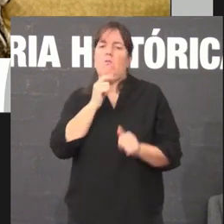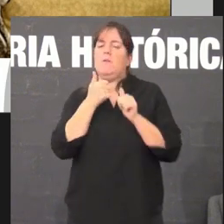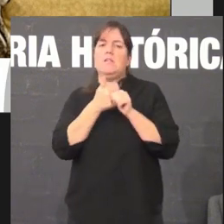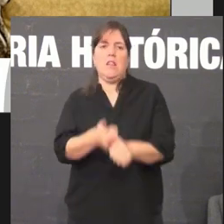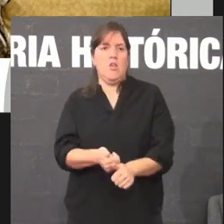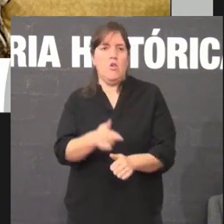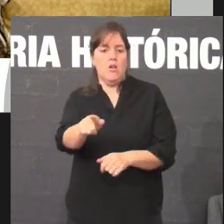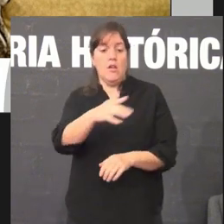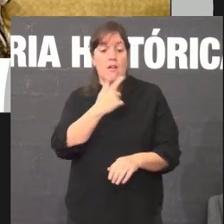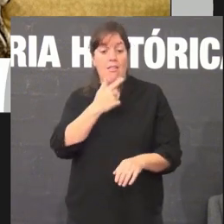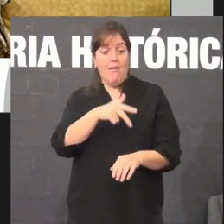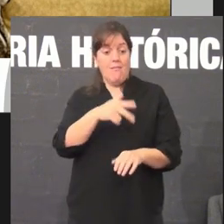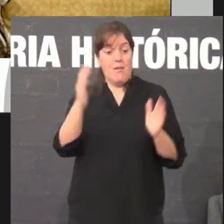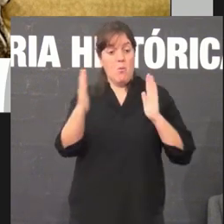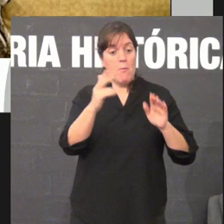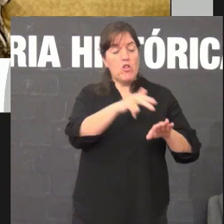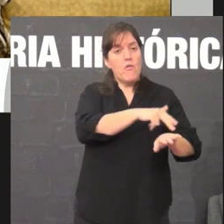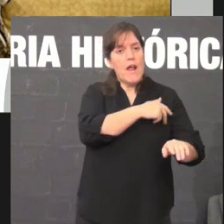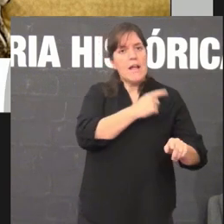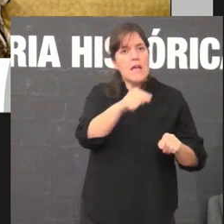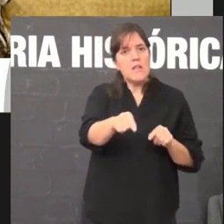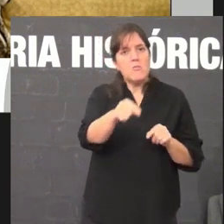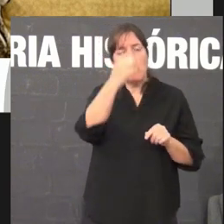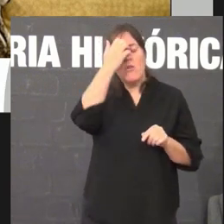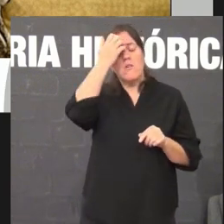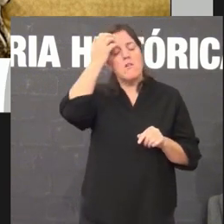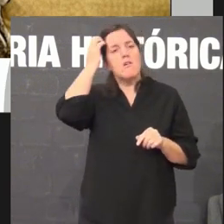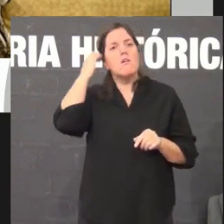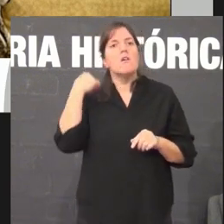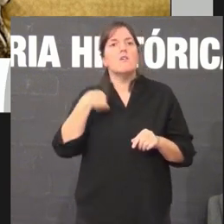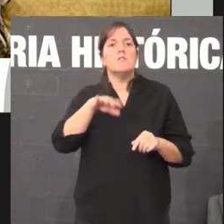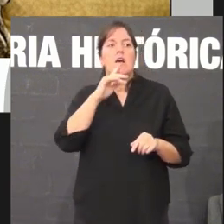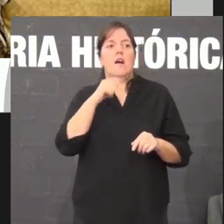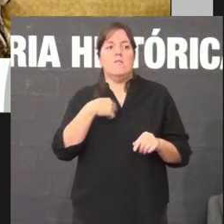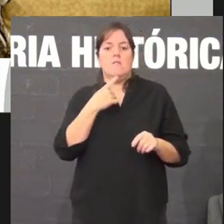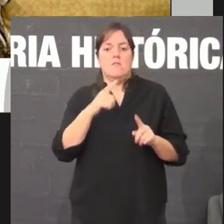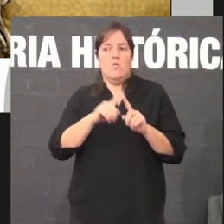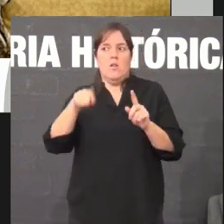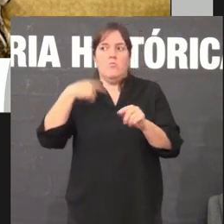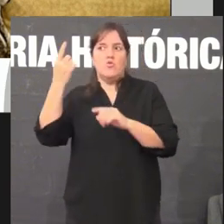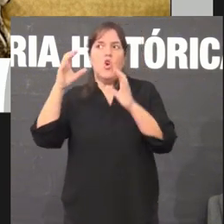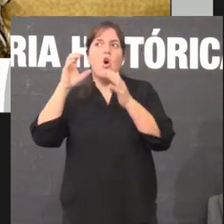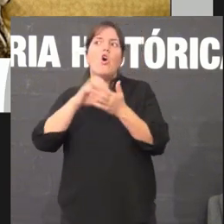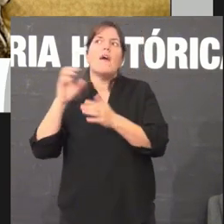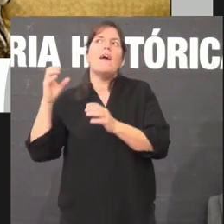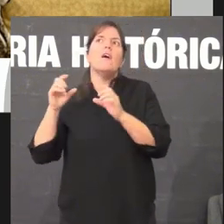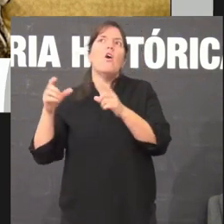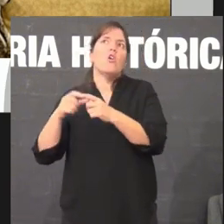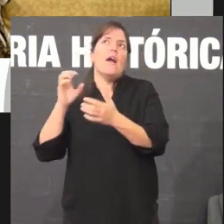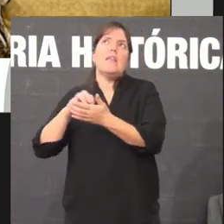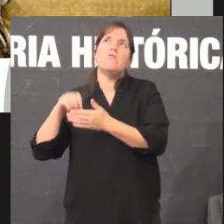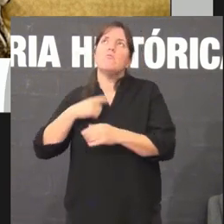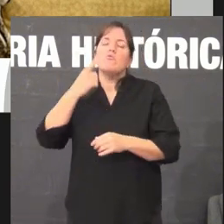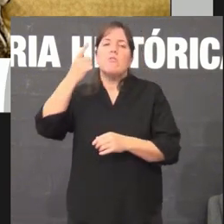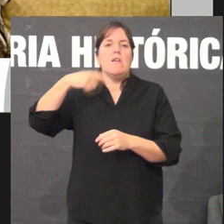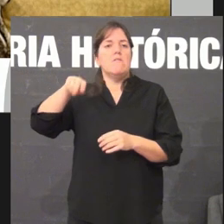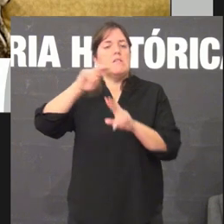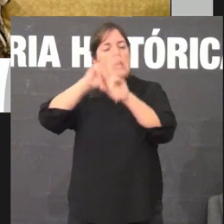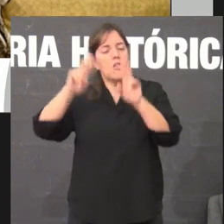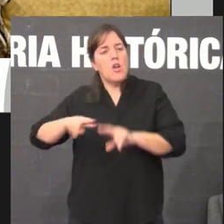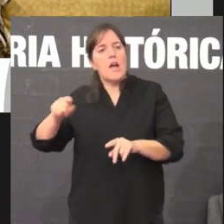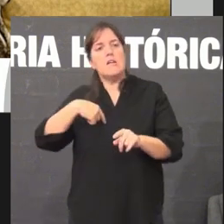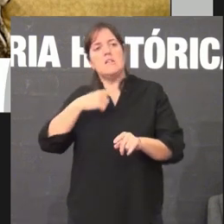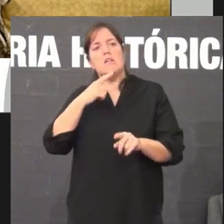franquismo comeza a ser aceitado polas diferentes organismos internacionais co apadriñamento, como sabemos, do Vaticano e dos Estados Unidos,